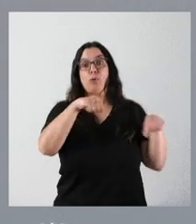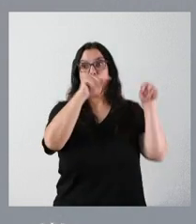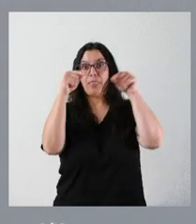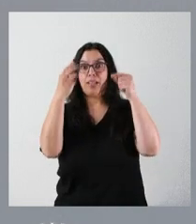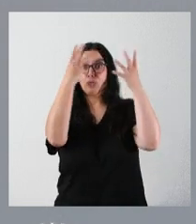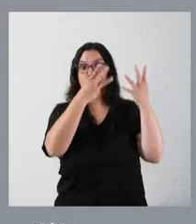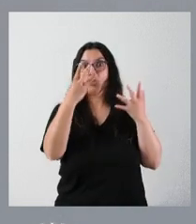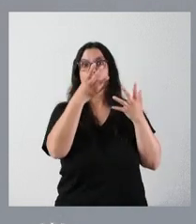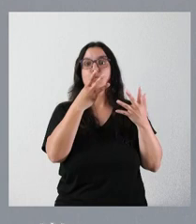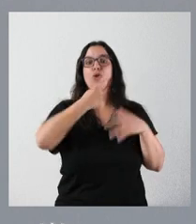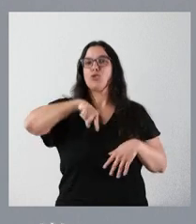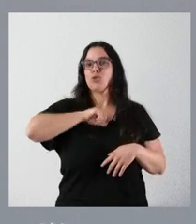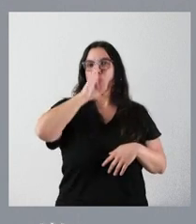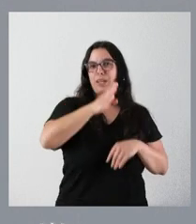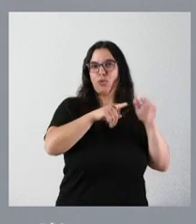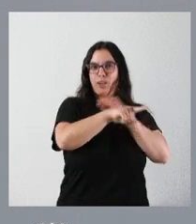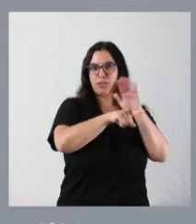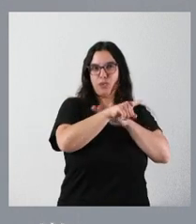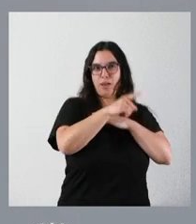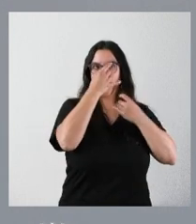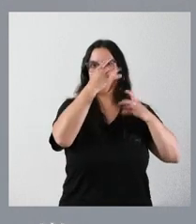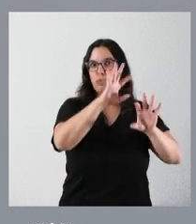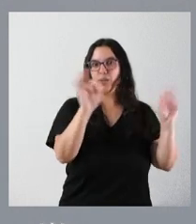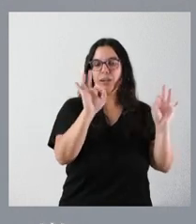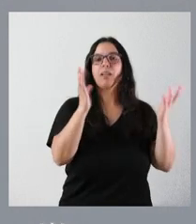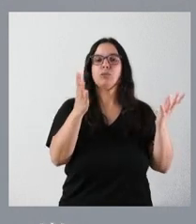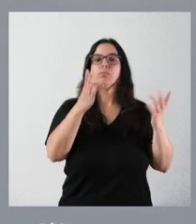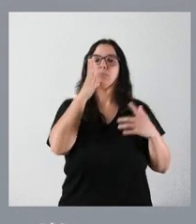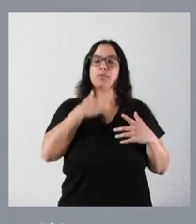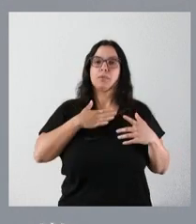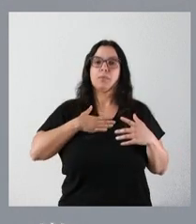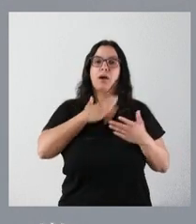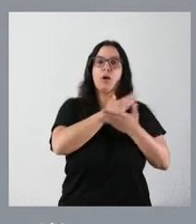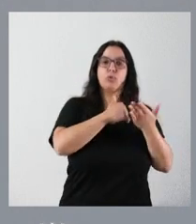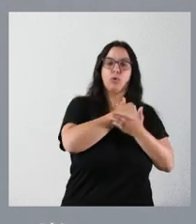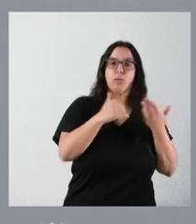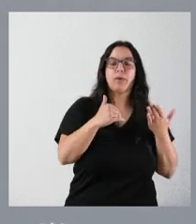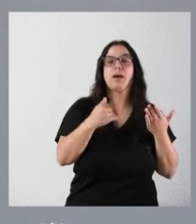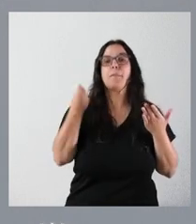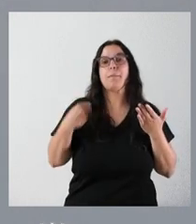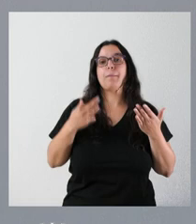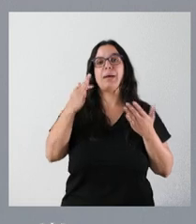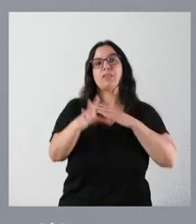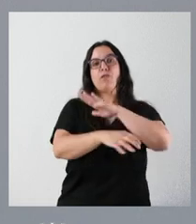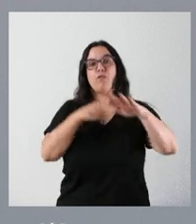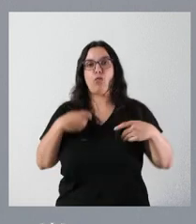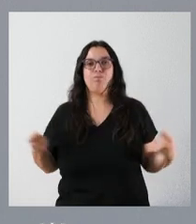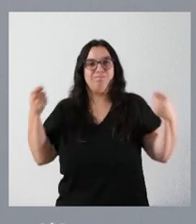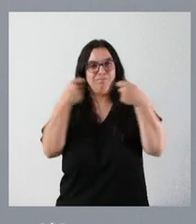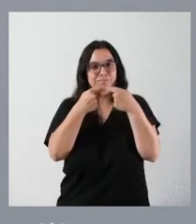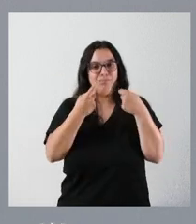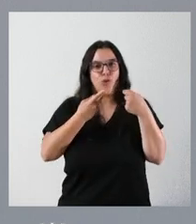gestión es directa por parte de la Junta de Castilla y León y acumulamos tanto la aportación autonómica como los fondos procedentes de Next Generation